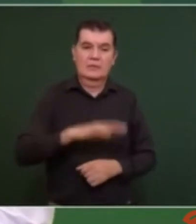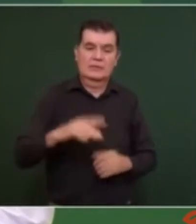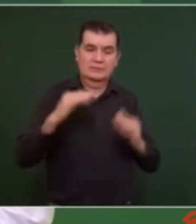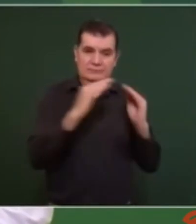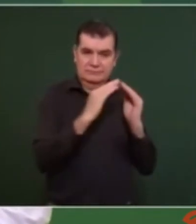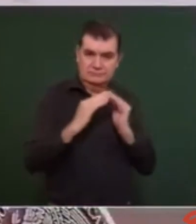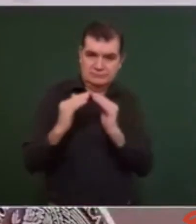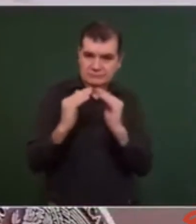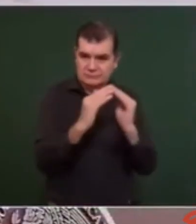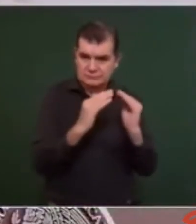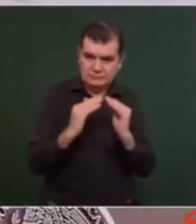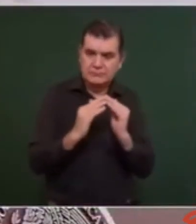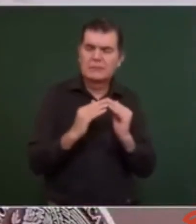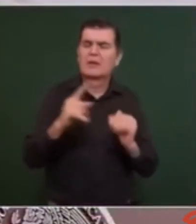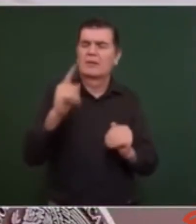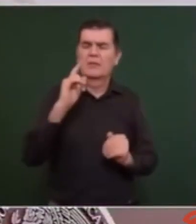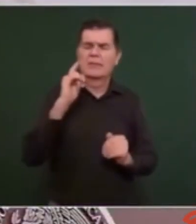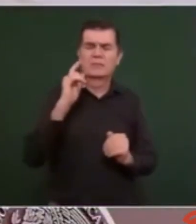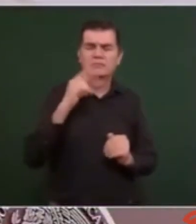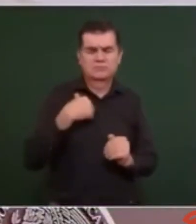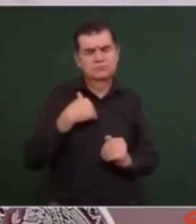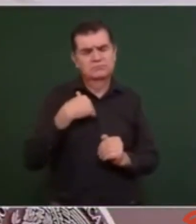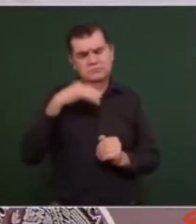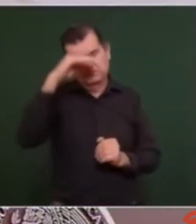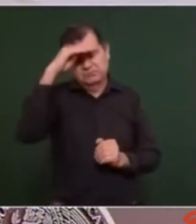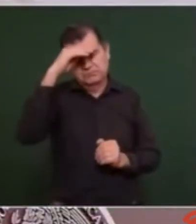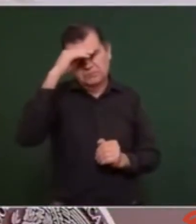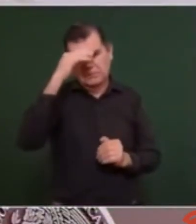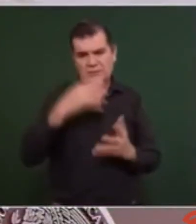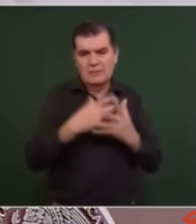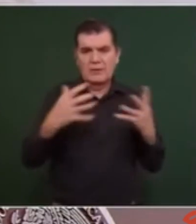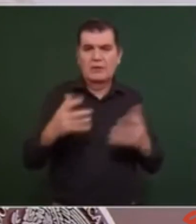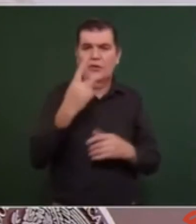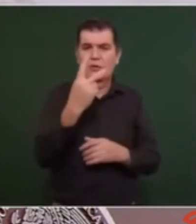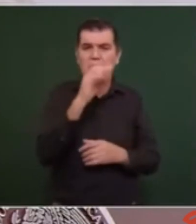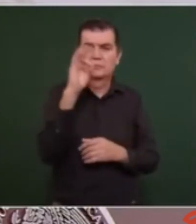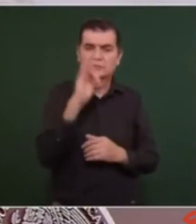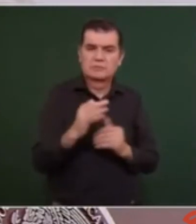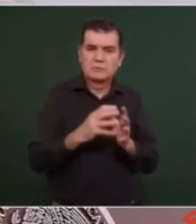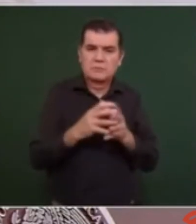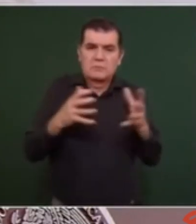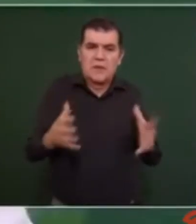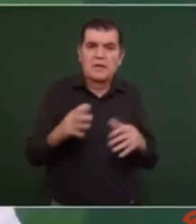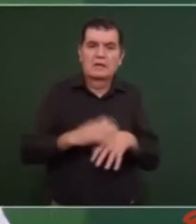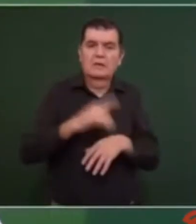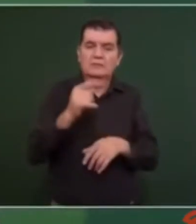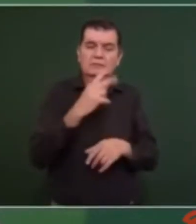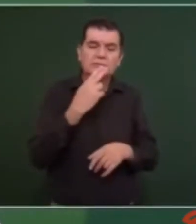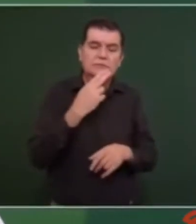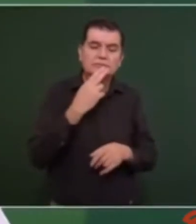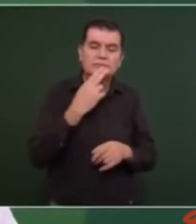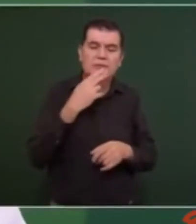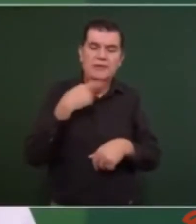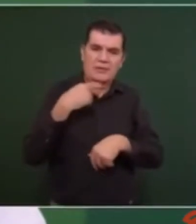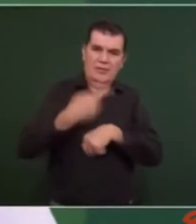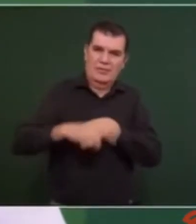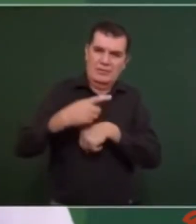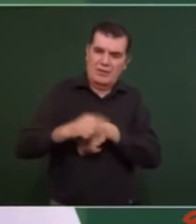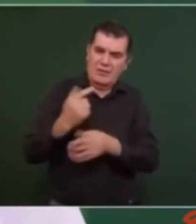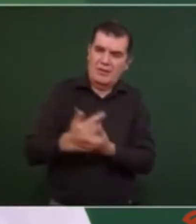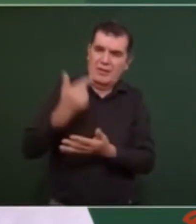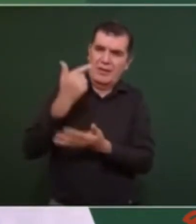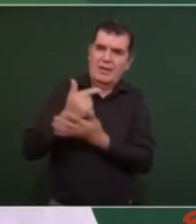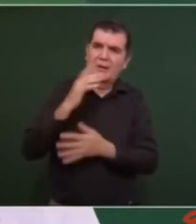doméstico, se espera que la demanda crezca el 2% con los usuarios que tuvieron daños severos